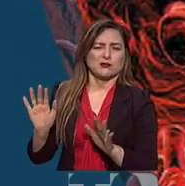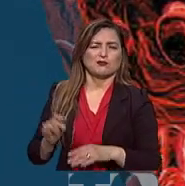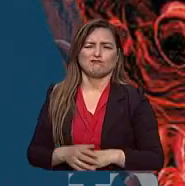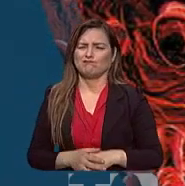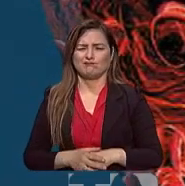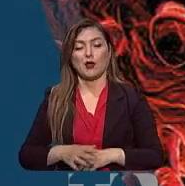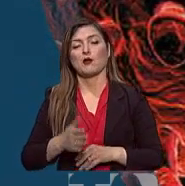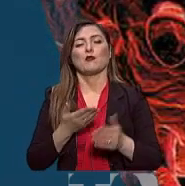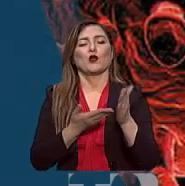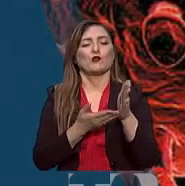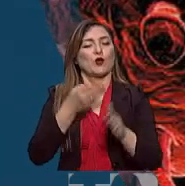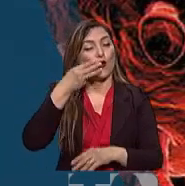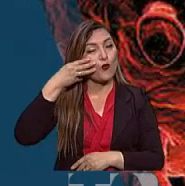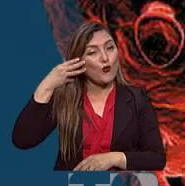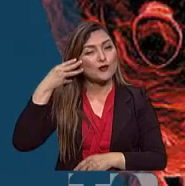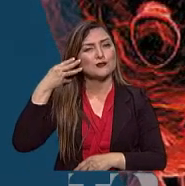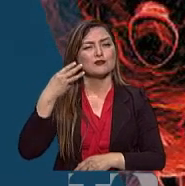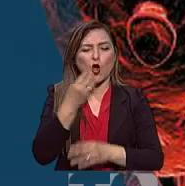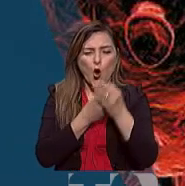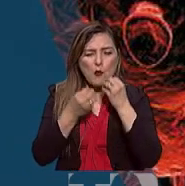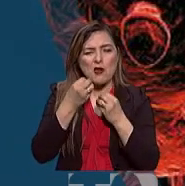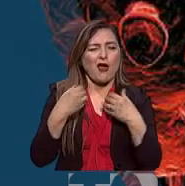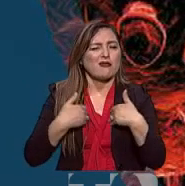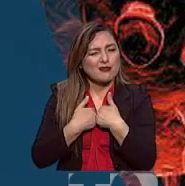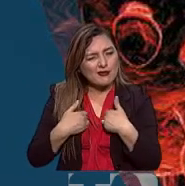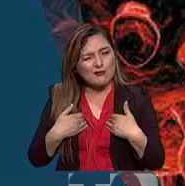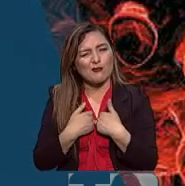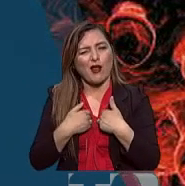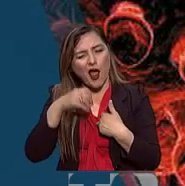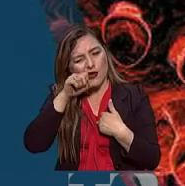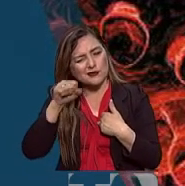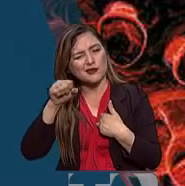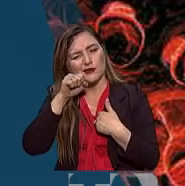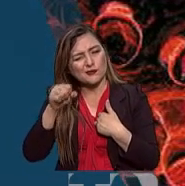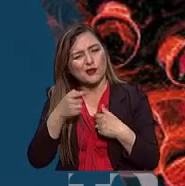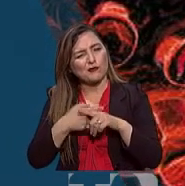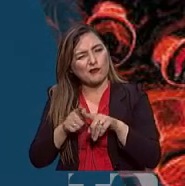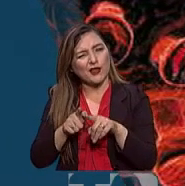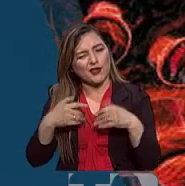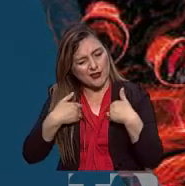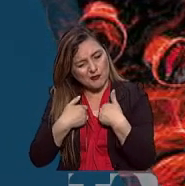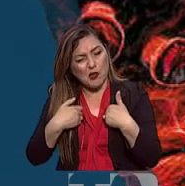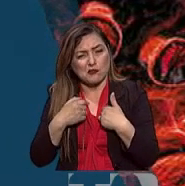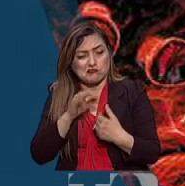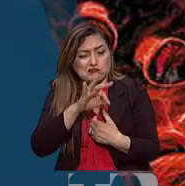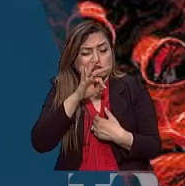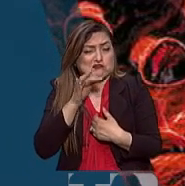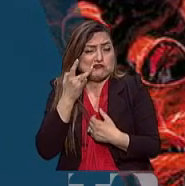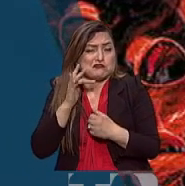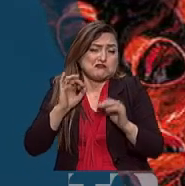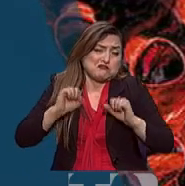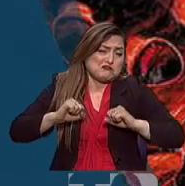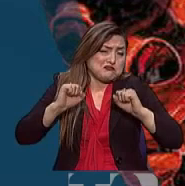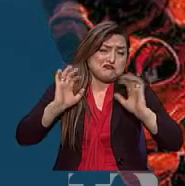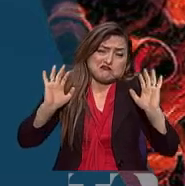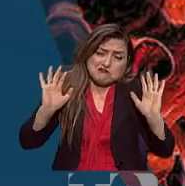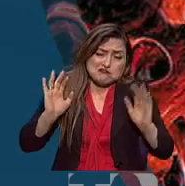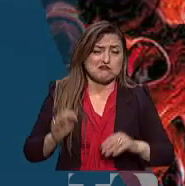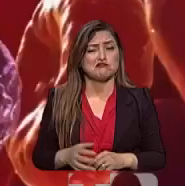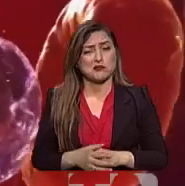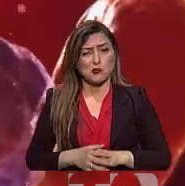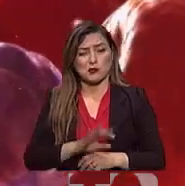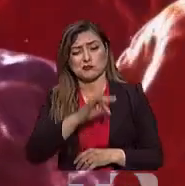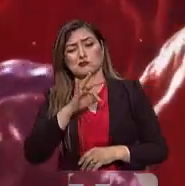Ecuador la gente come guanta, guatusa, carne de monte. Y estos animalitos, quién sabe que tengan un virus raro, en algún punto